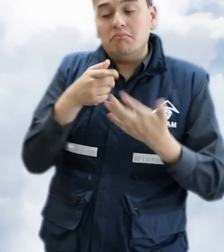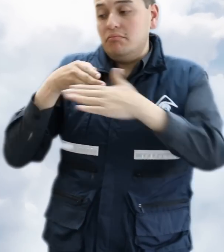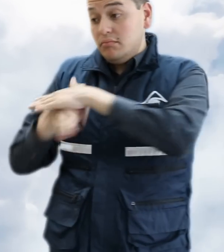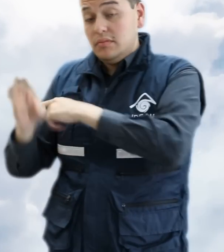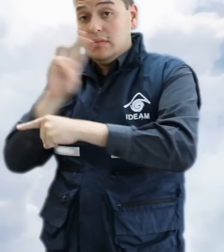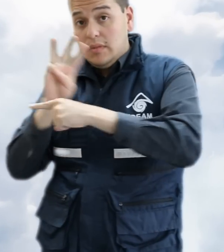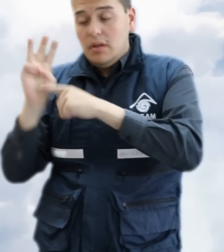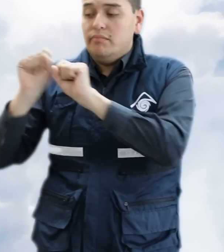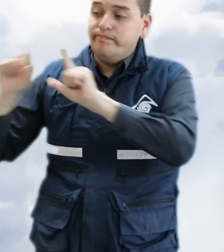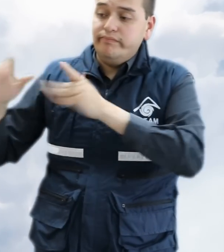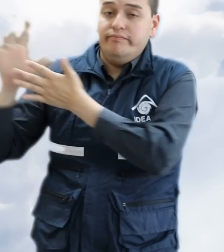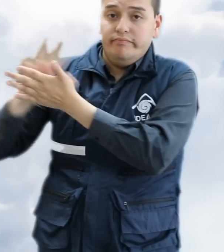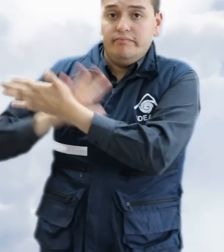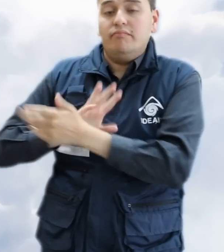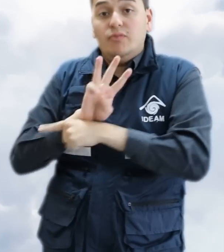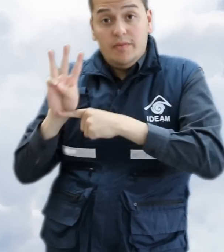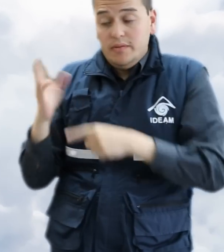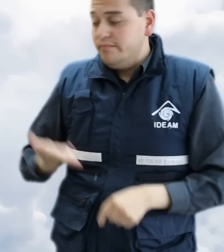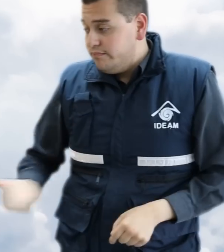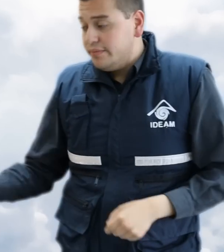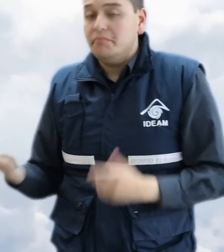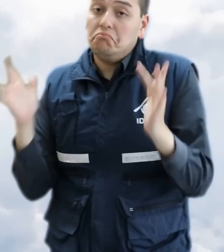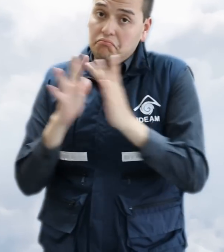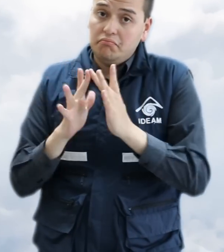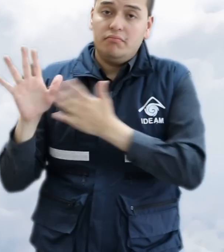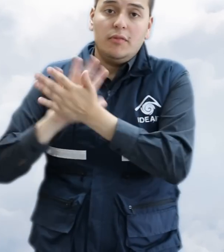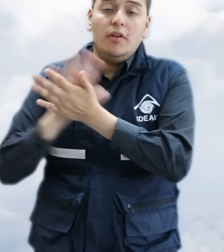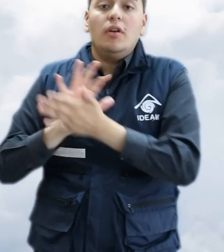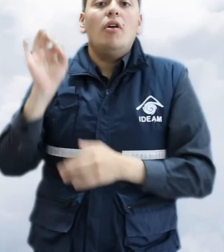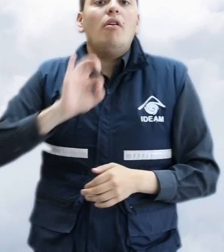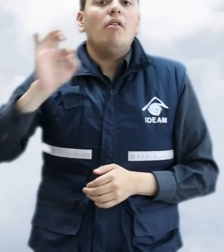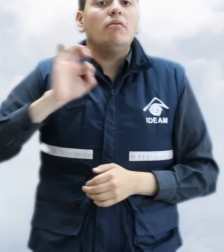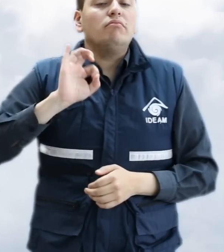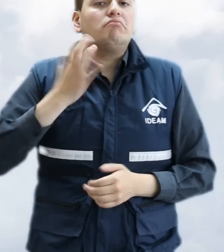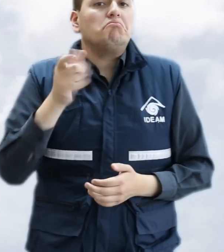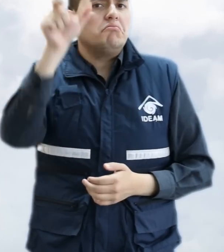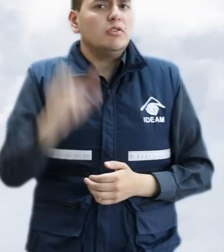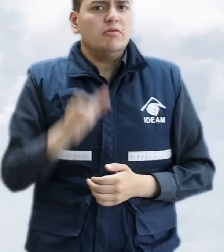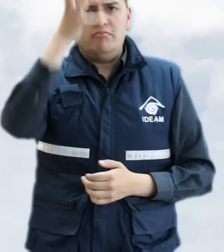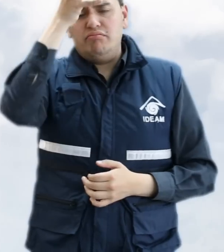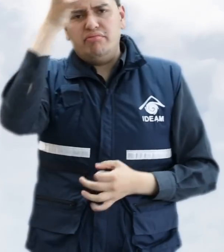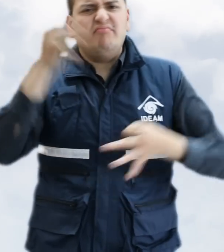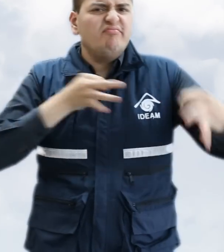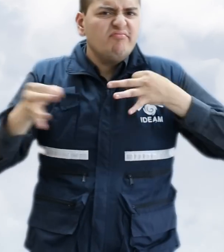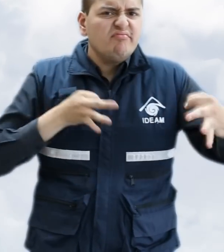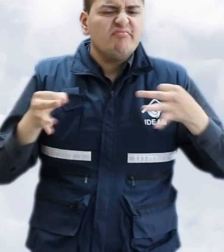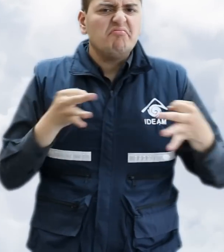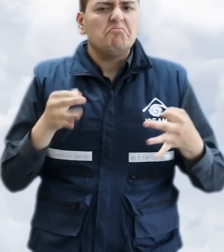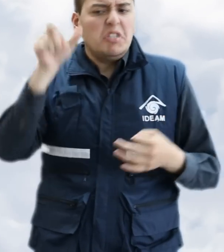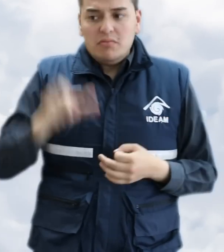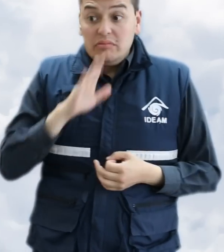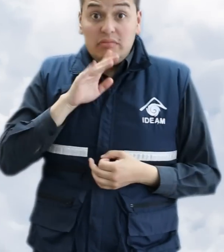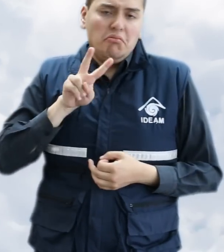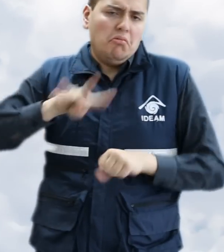www.ideam.gov.com o consultar al meteorólogo de turno o los teléfonos